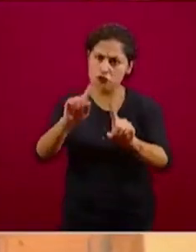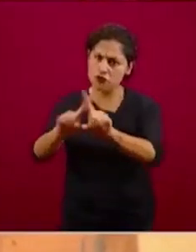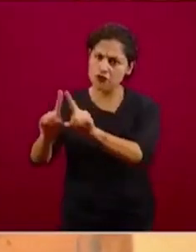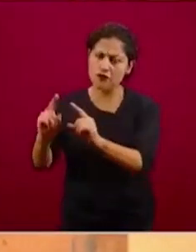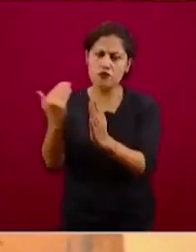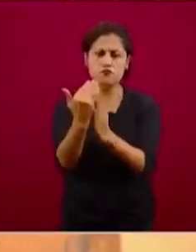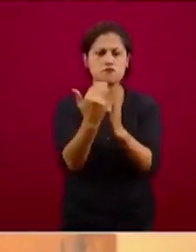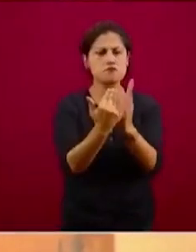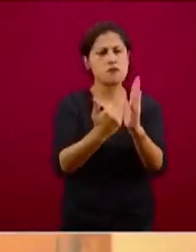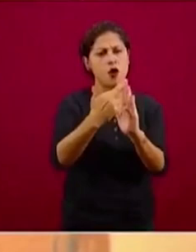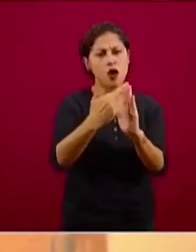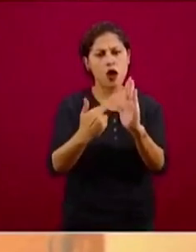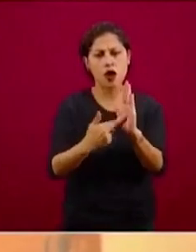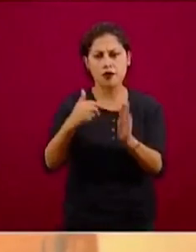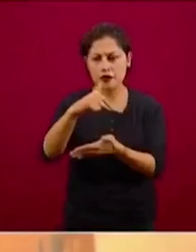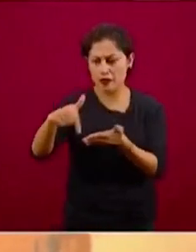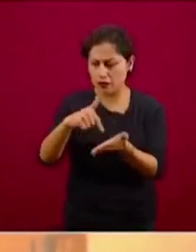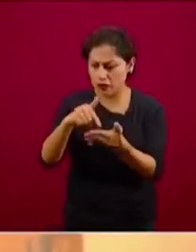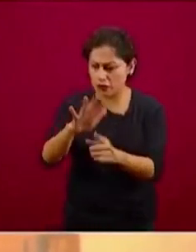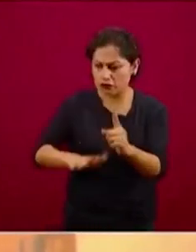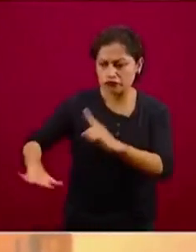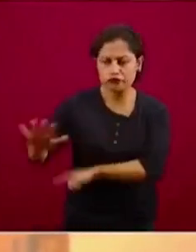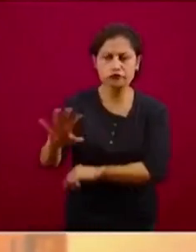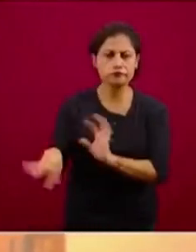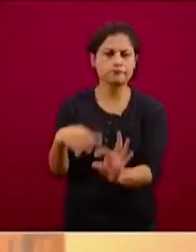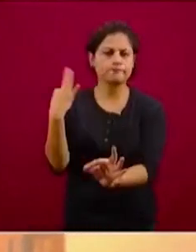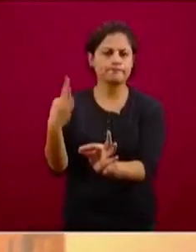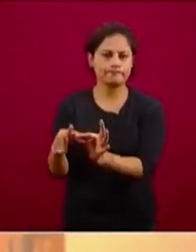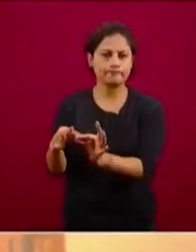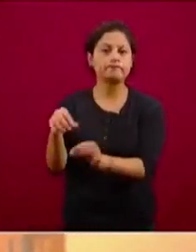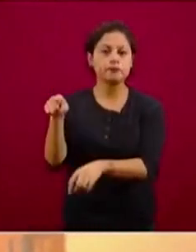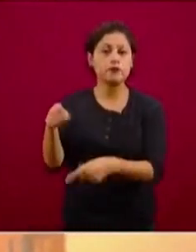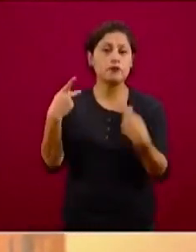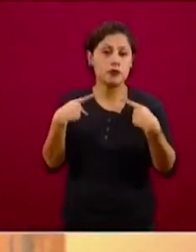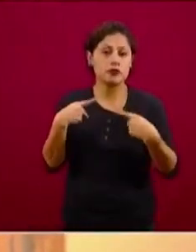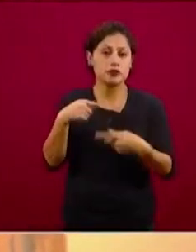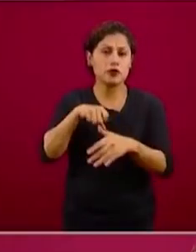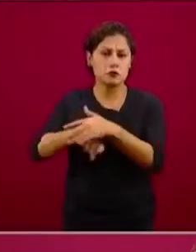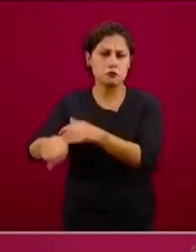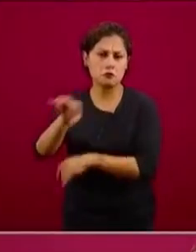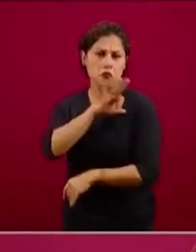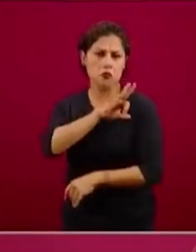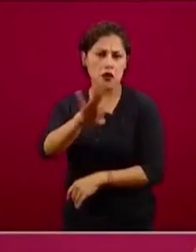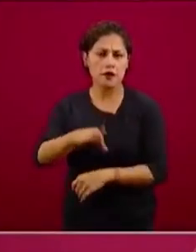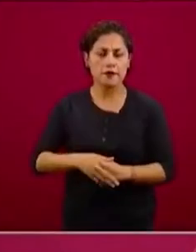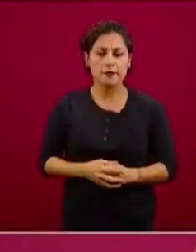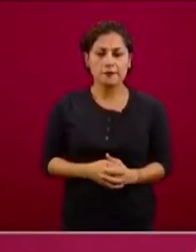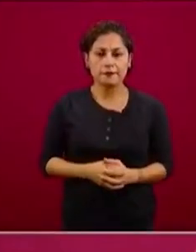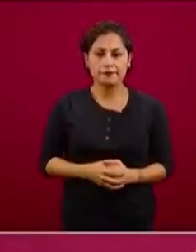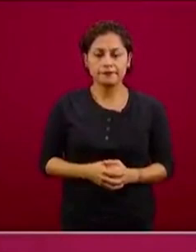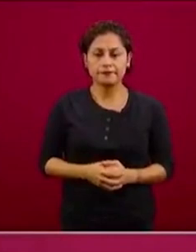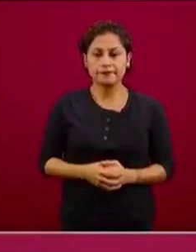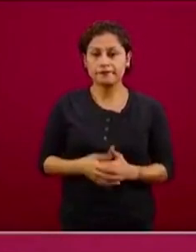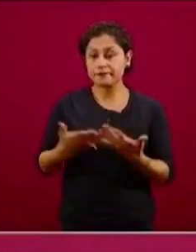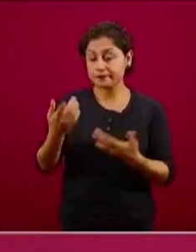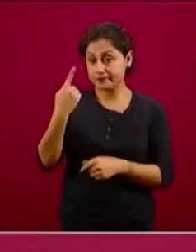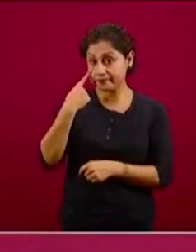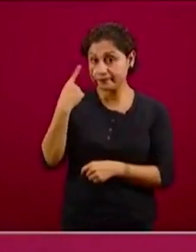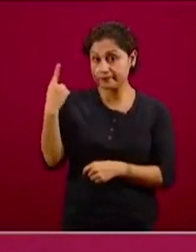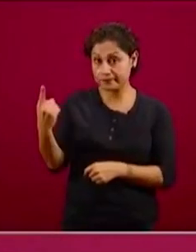bioseguridad operando para que las personas puedan ser atendidas también ahí. Y lo que tenemos hasta ahorita es,